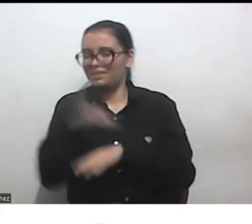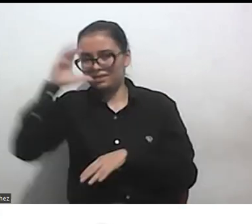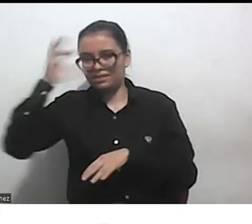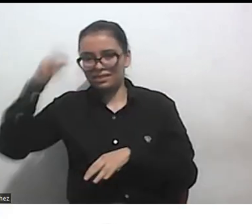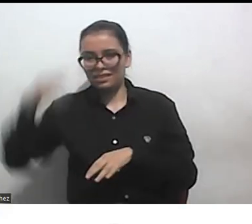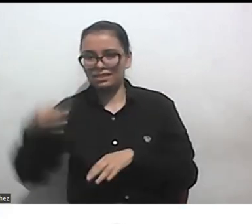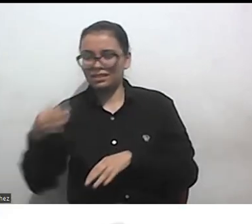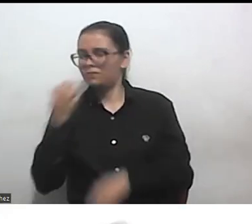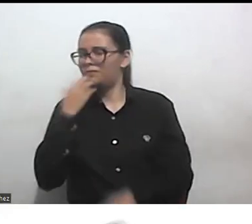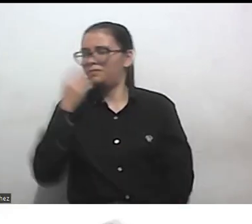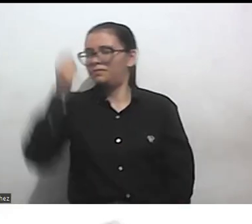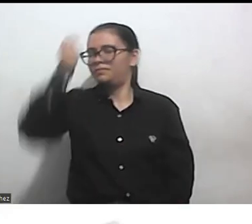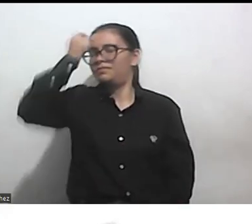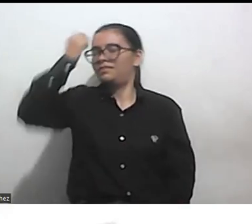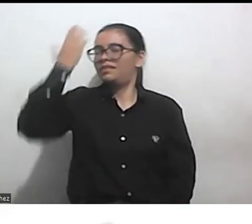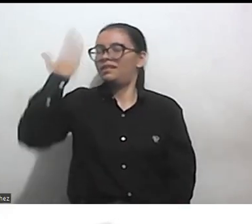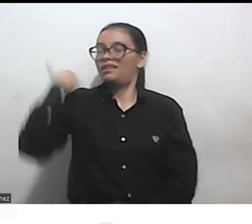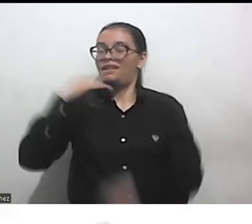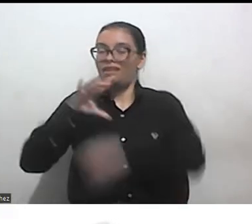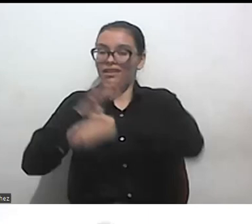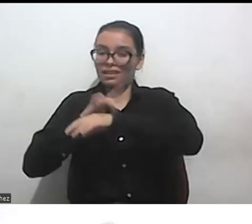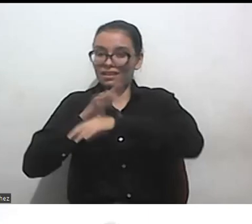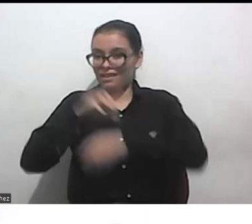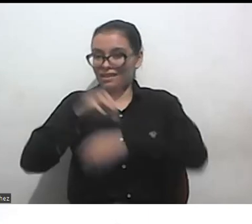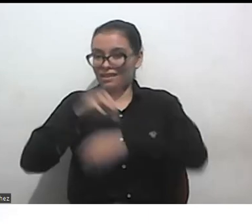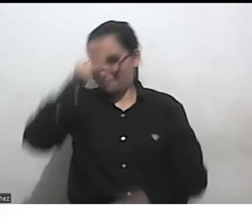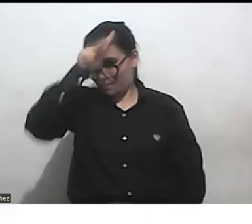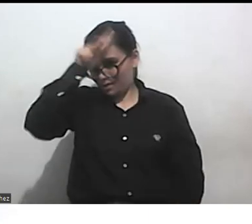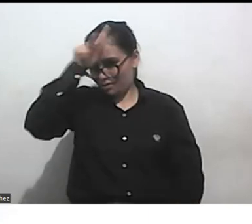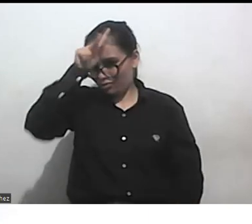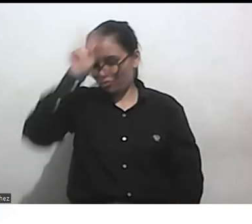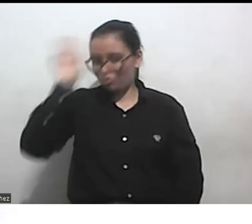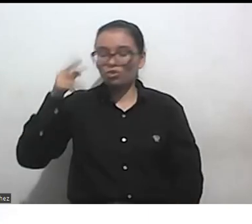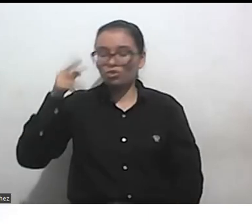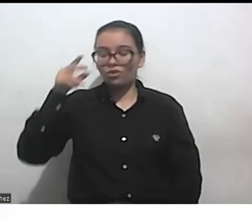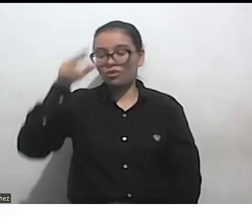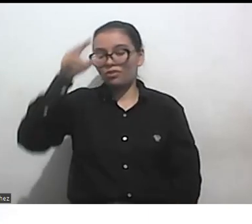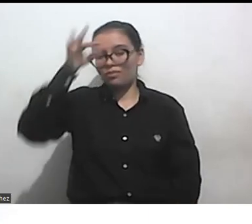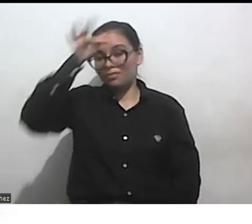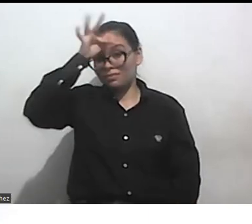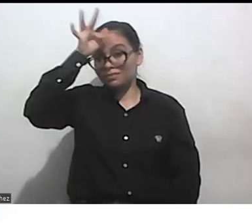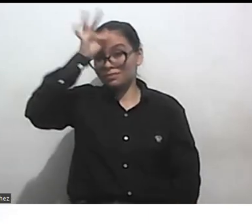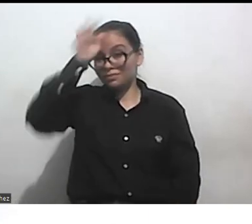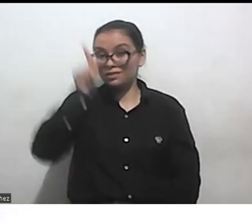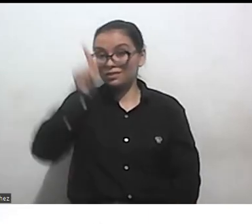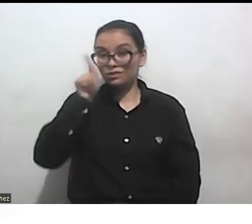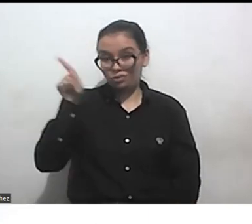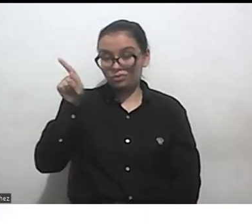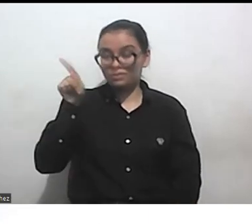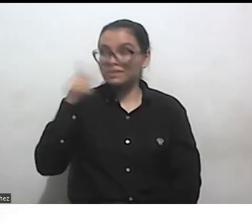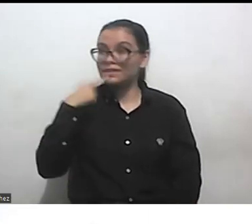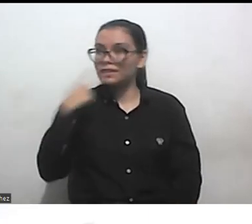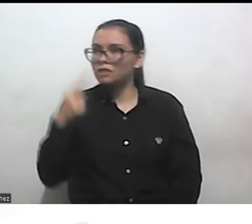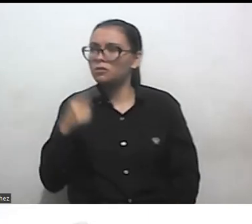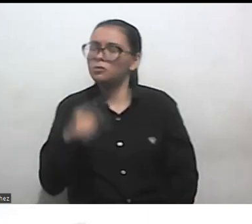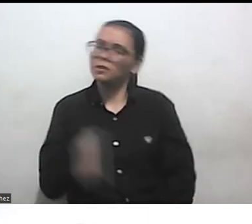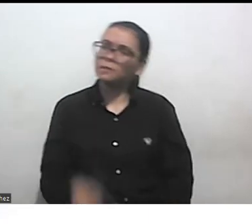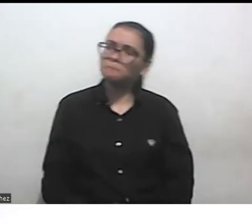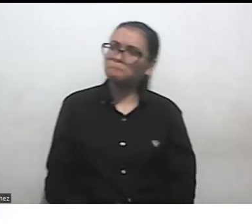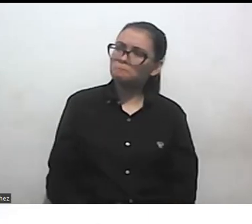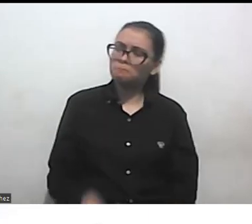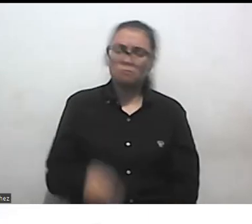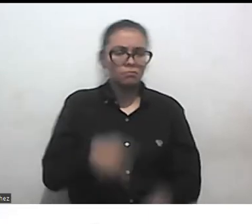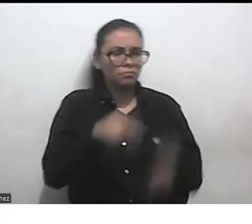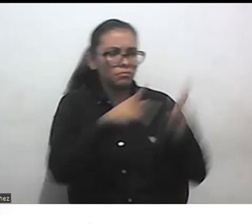un doctor en Lima en un hospital público en el que estaban viendo cada una de las salas